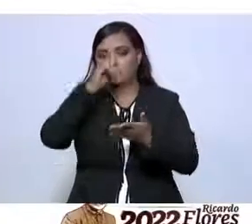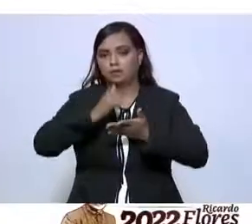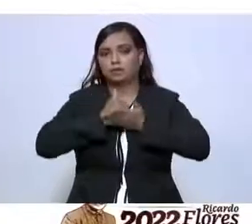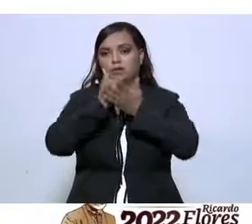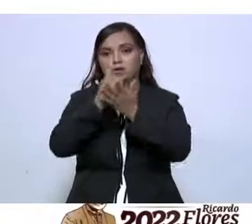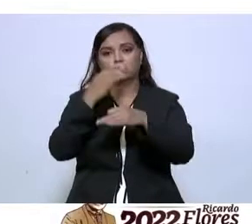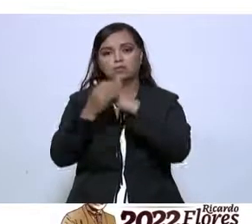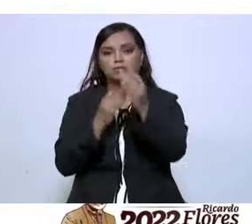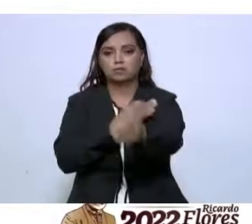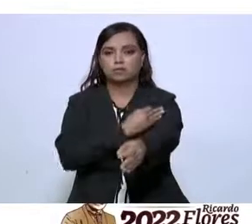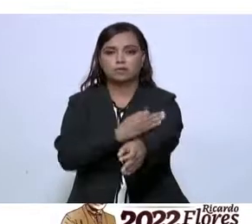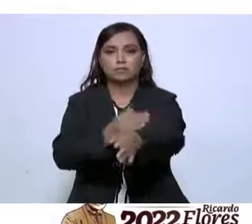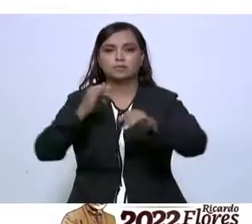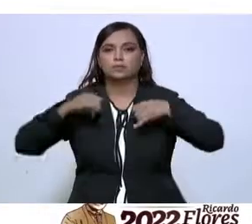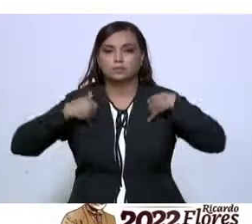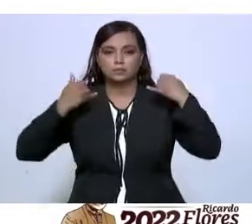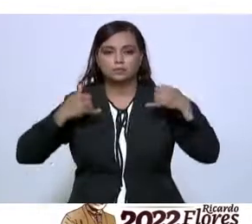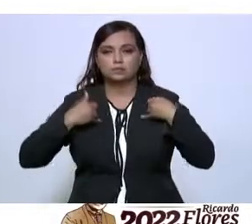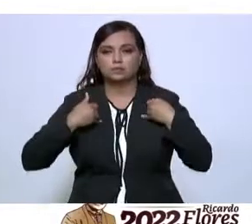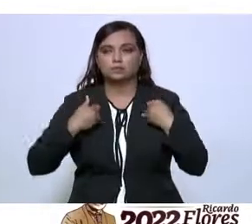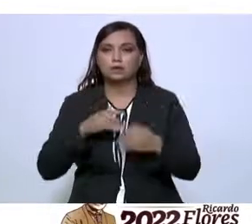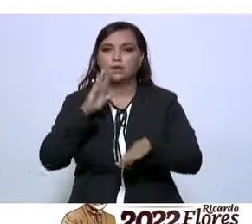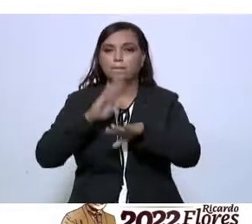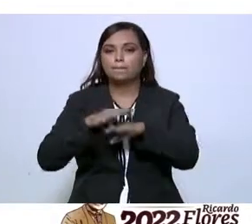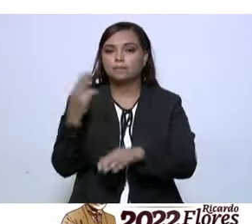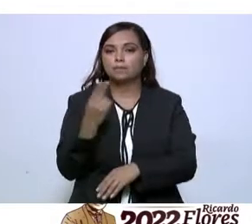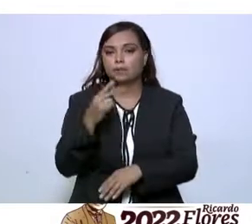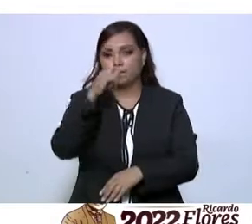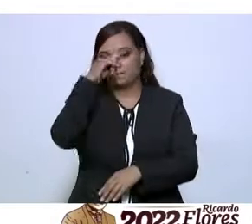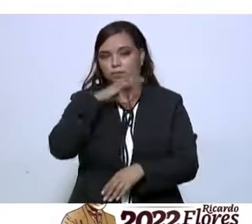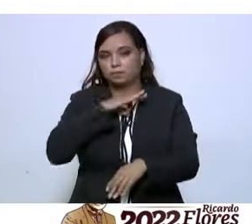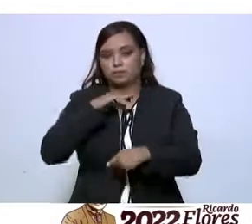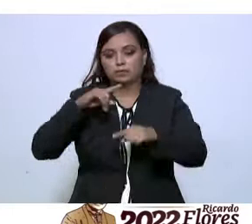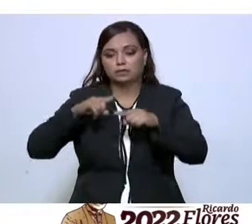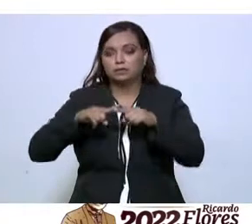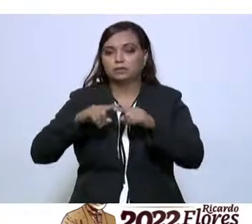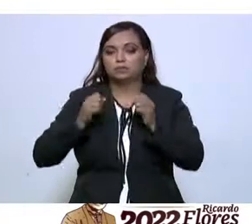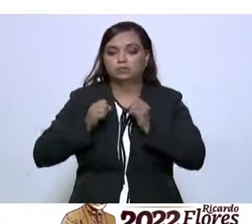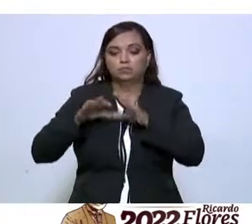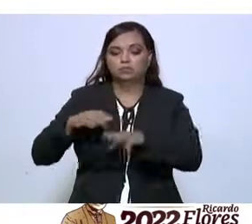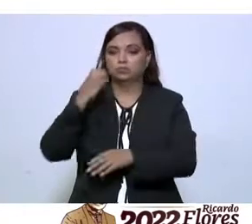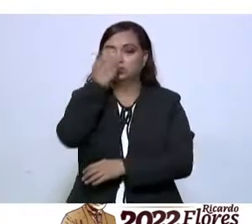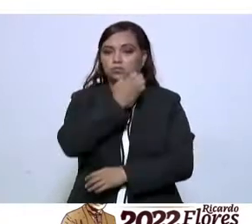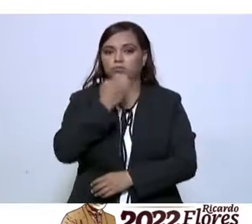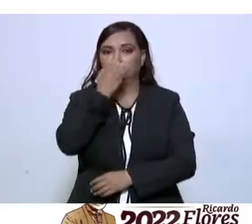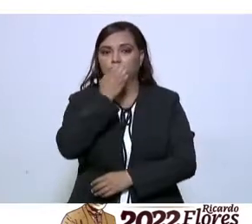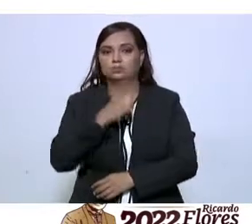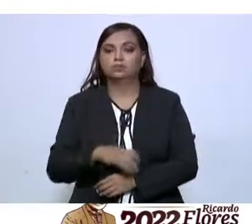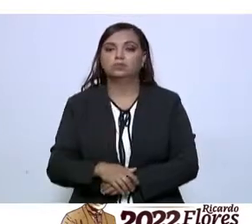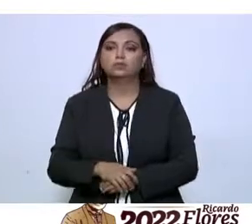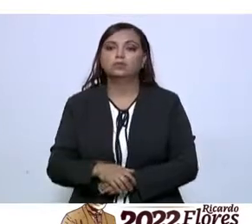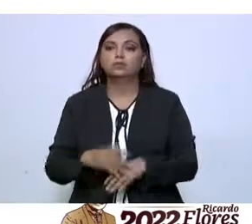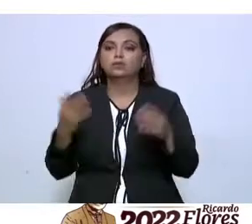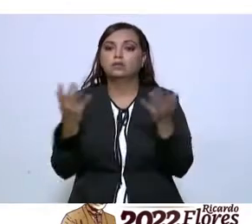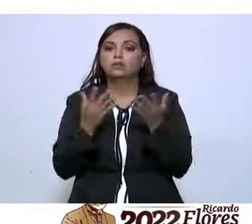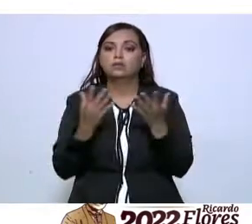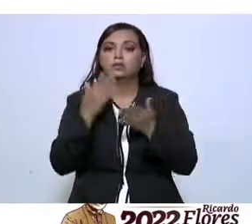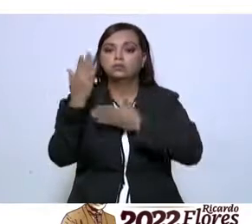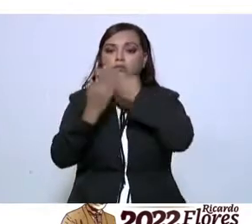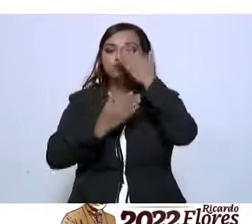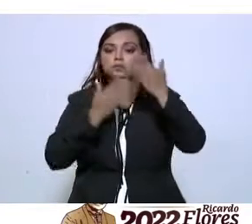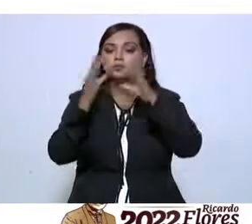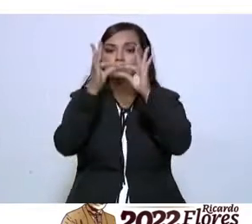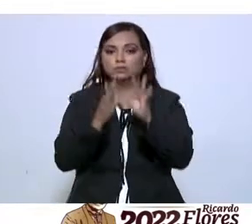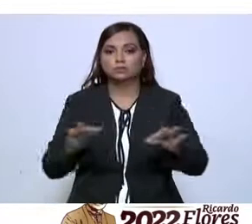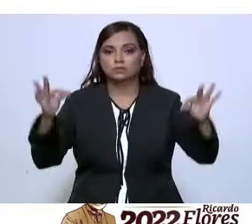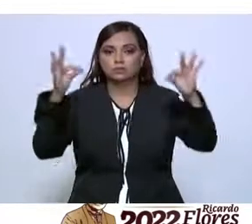familias y a los jóvenes que más lo necesitan para evitar el abandono escolar. Está haciéndose un estudio de